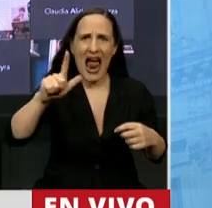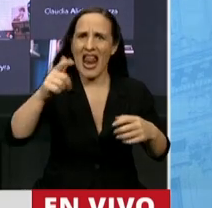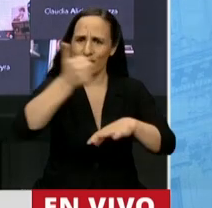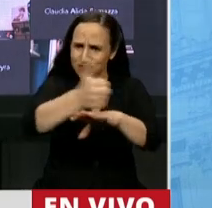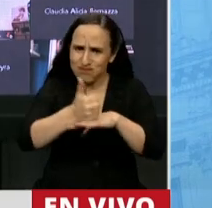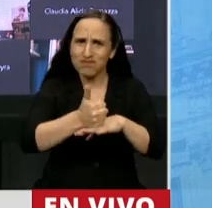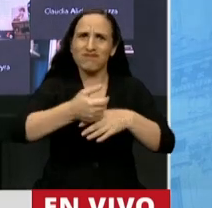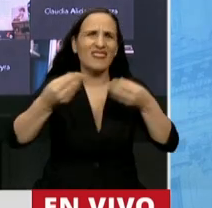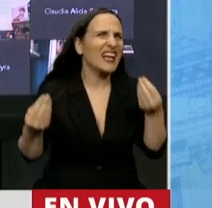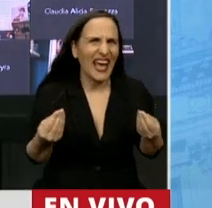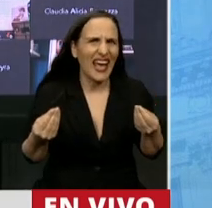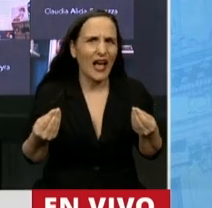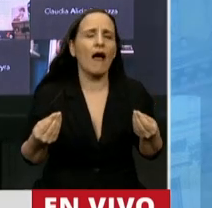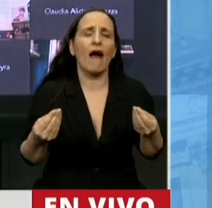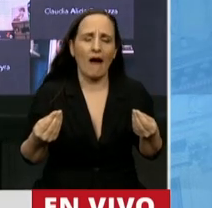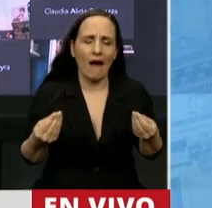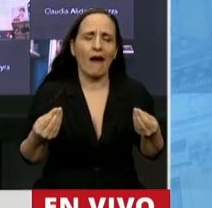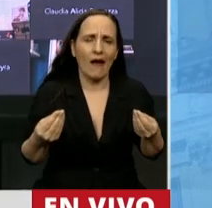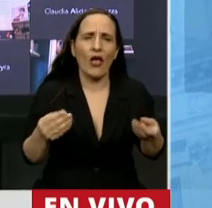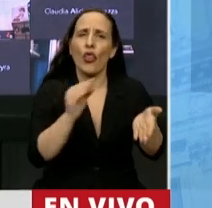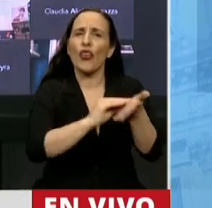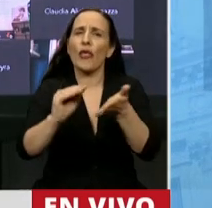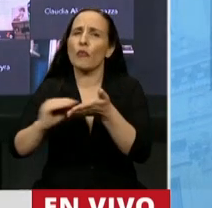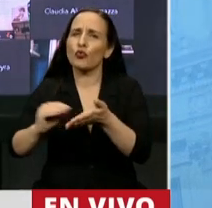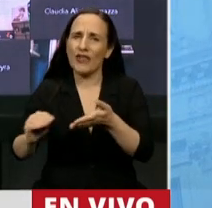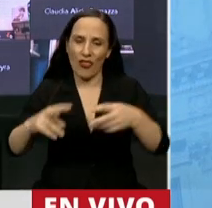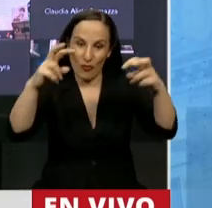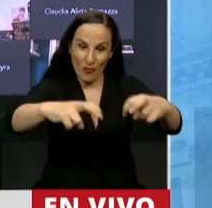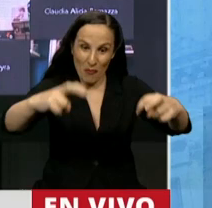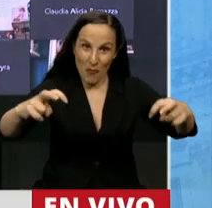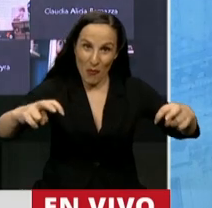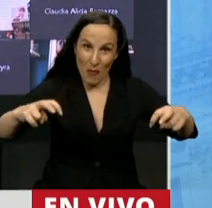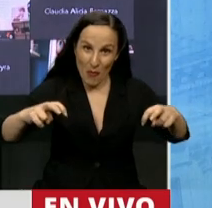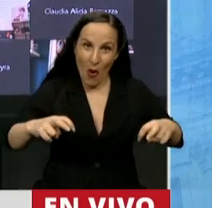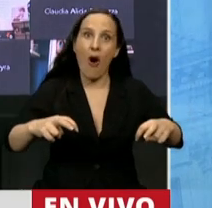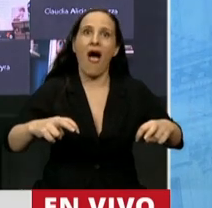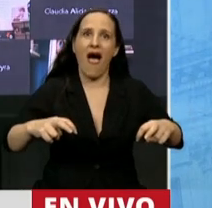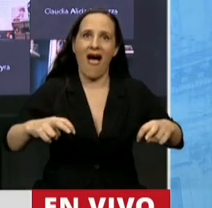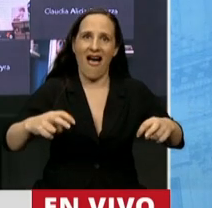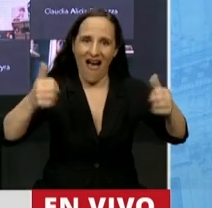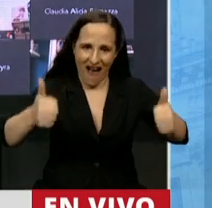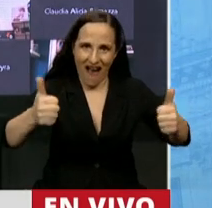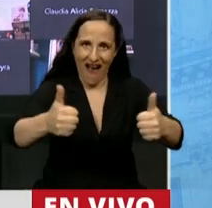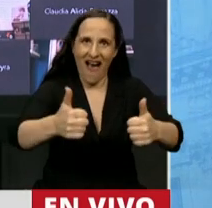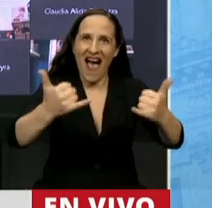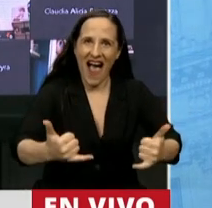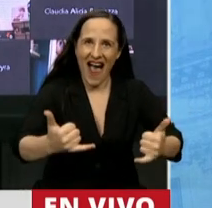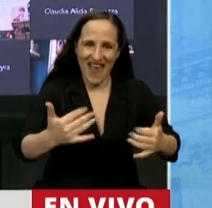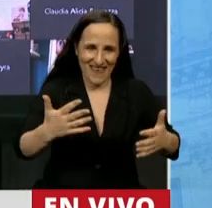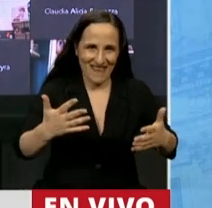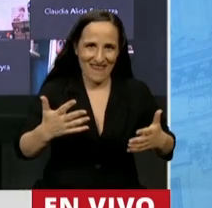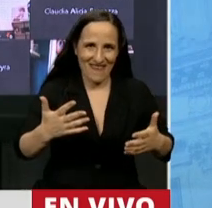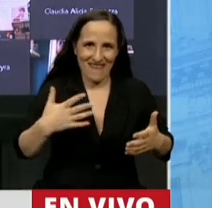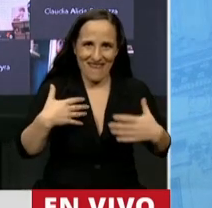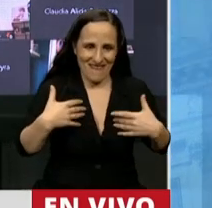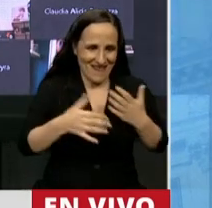sesión en la que los únicos diputados presentes son los que están presentes, donde no hay diputados